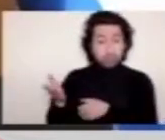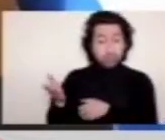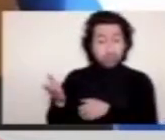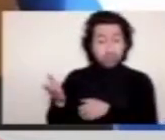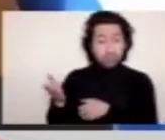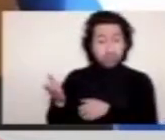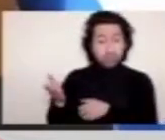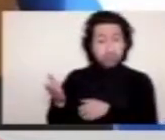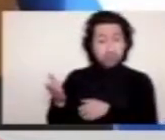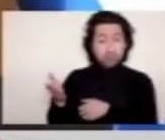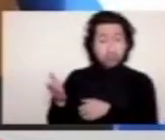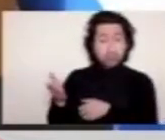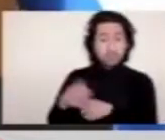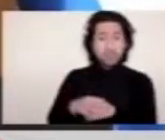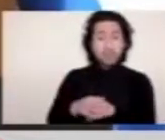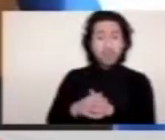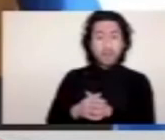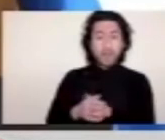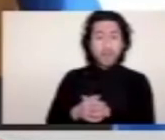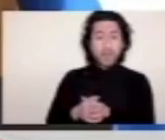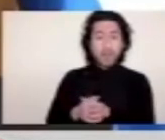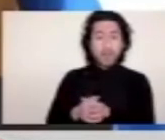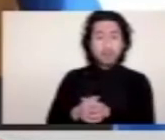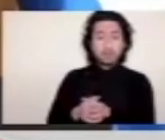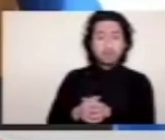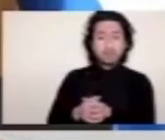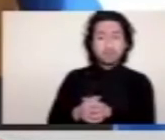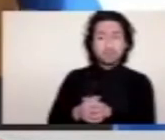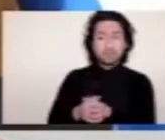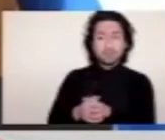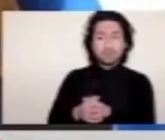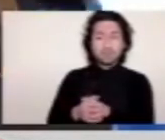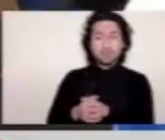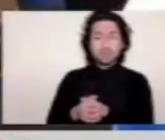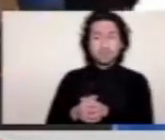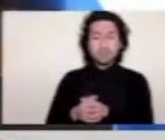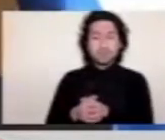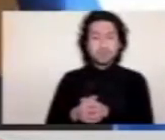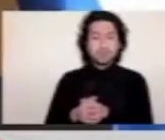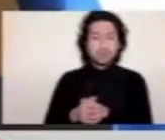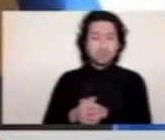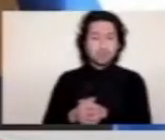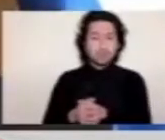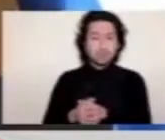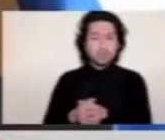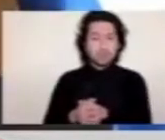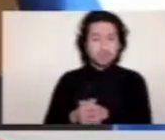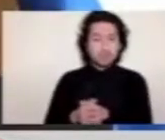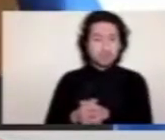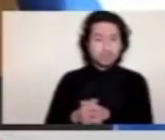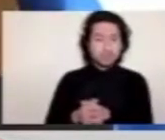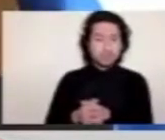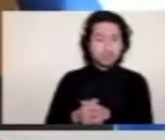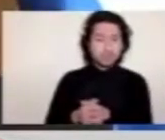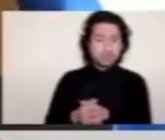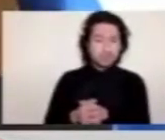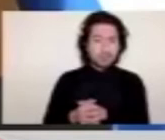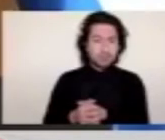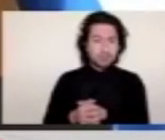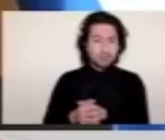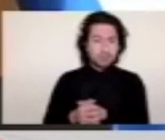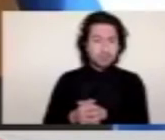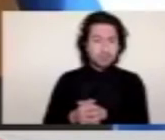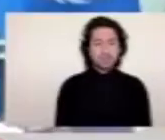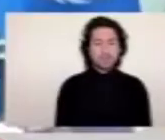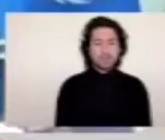para Renovar la Cooperación Internacional para el Desarrollo de América Latina y el Caribe, dieron hoy el primer paso para transformar este